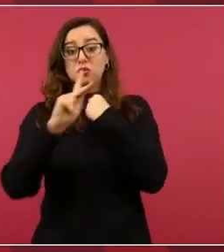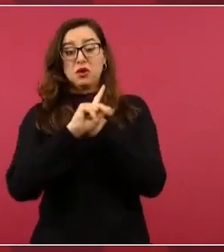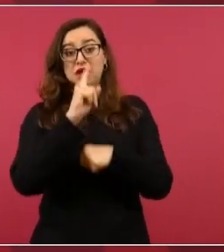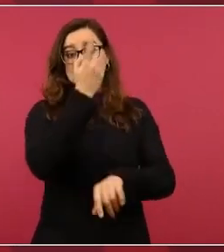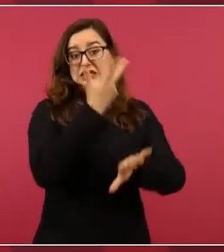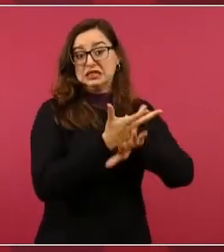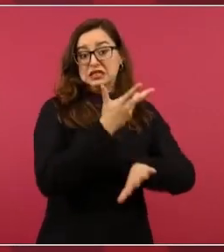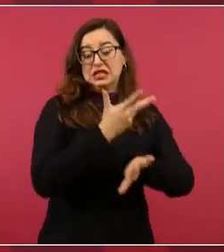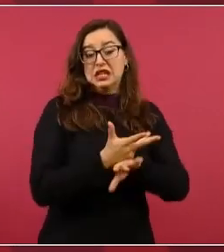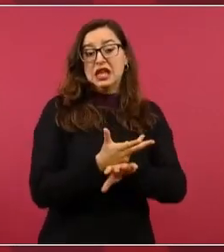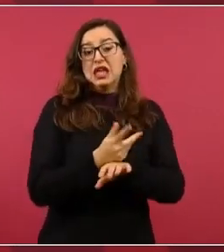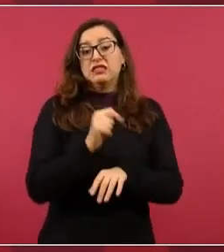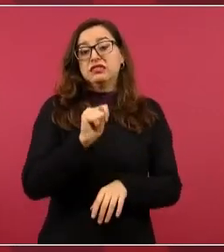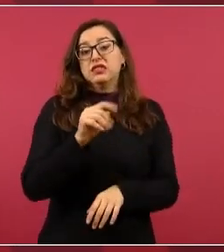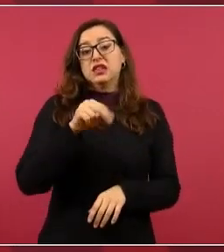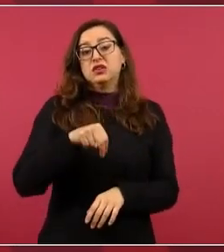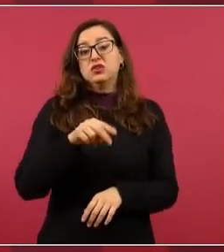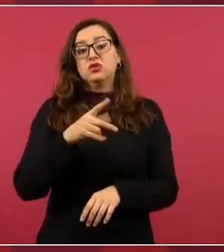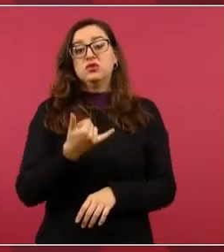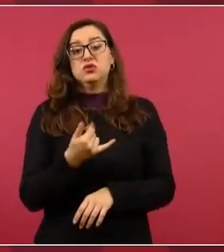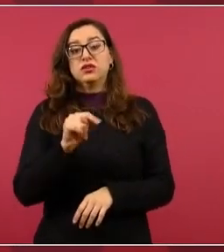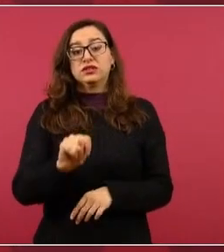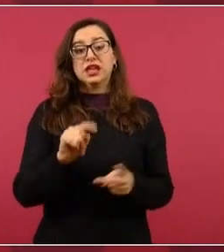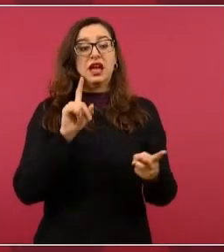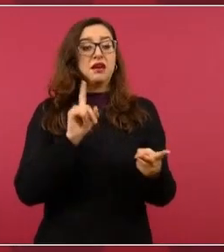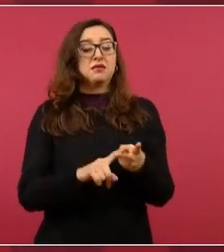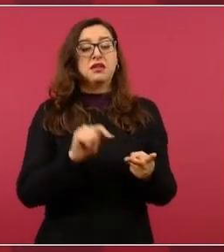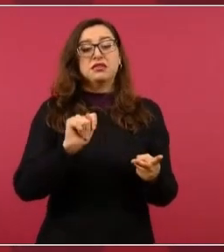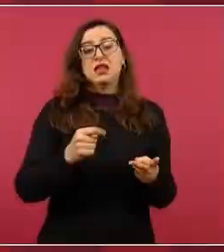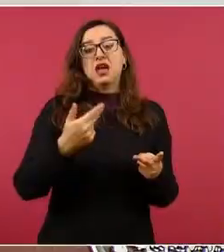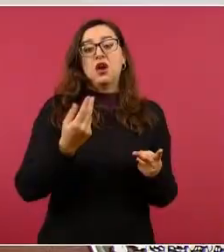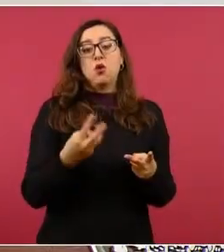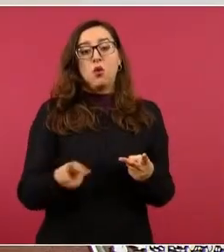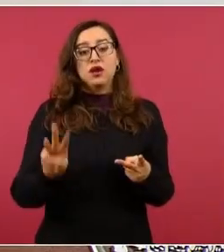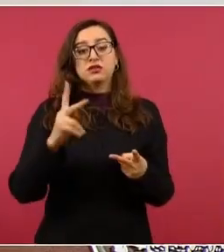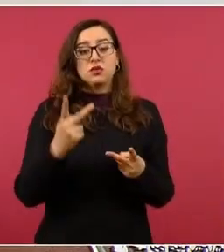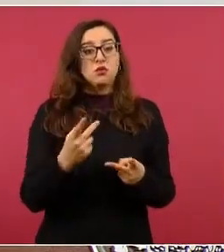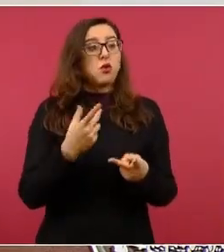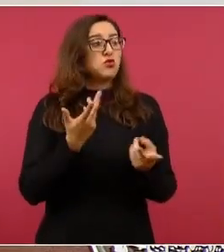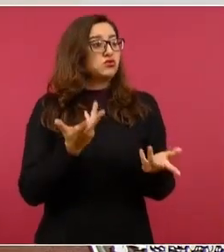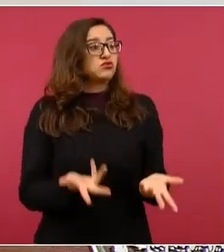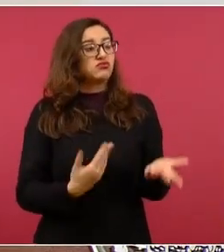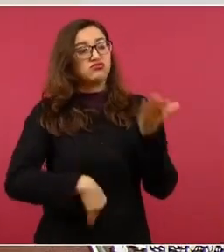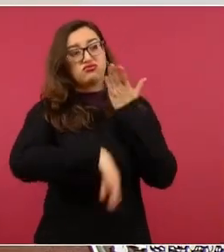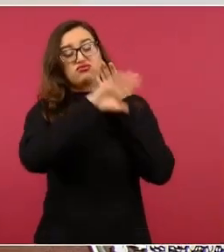Times, el Washington Post, panfletos,